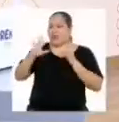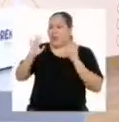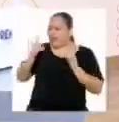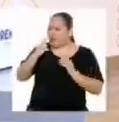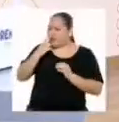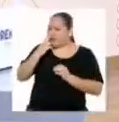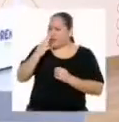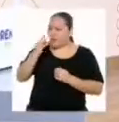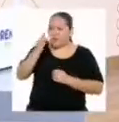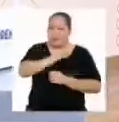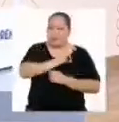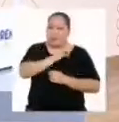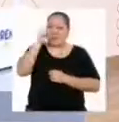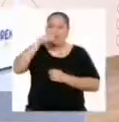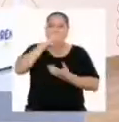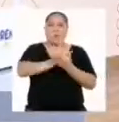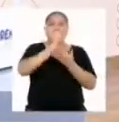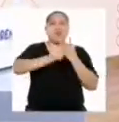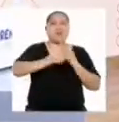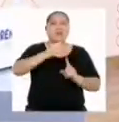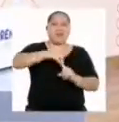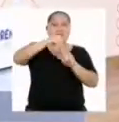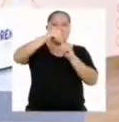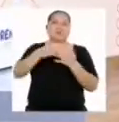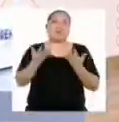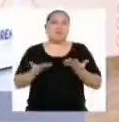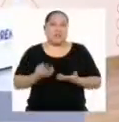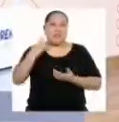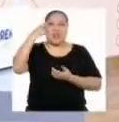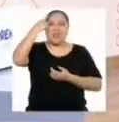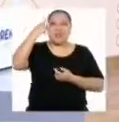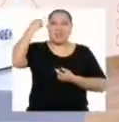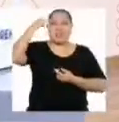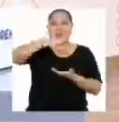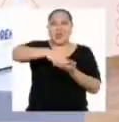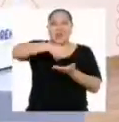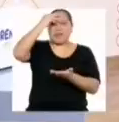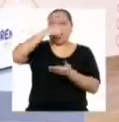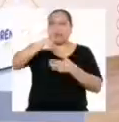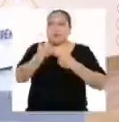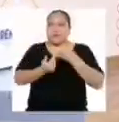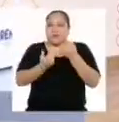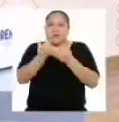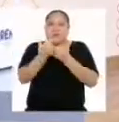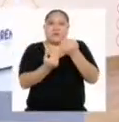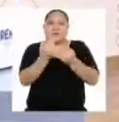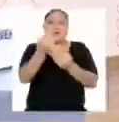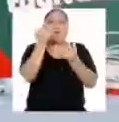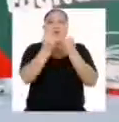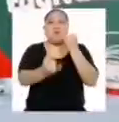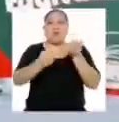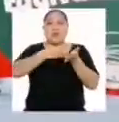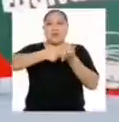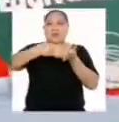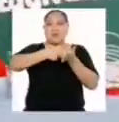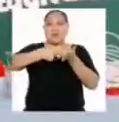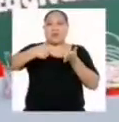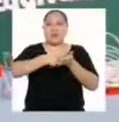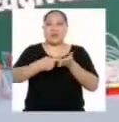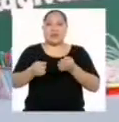Aprovechemos que vamos a tener un programa especial, porque reflexionaremos sobre los aprendizajes que hemos logrado a lo largo de las últimas semanas.